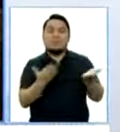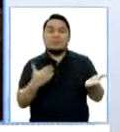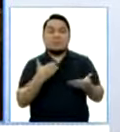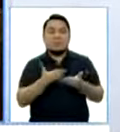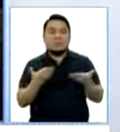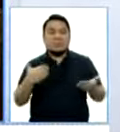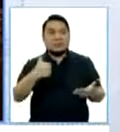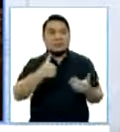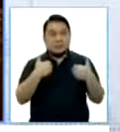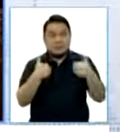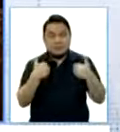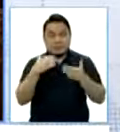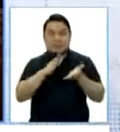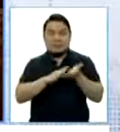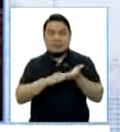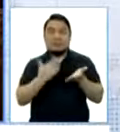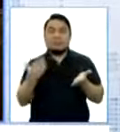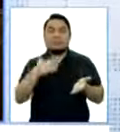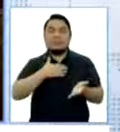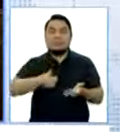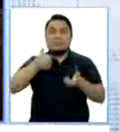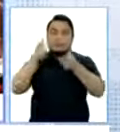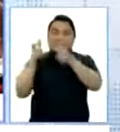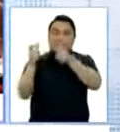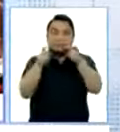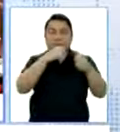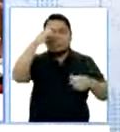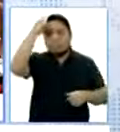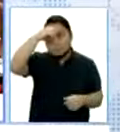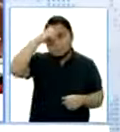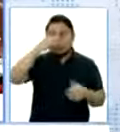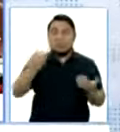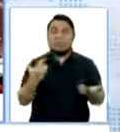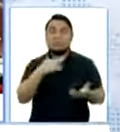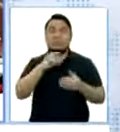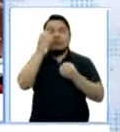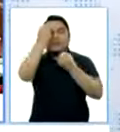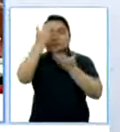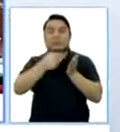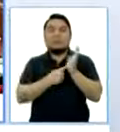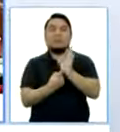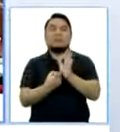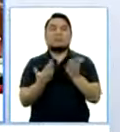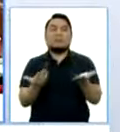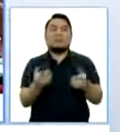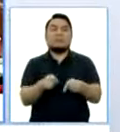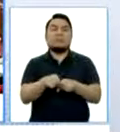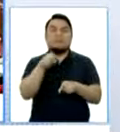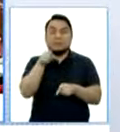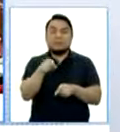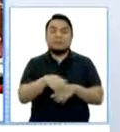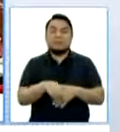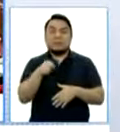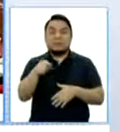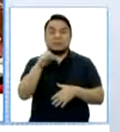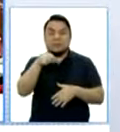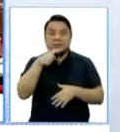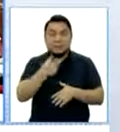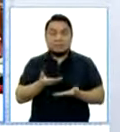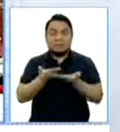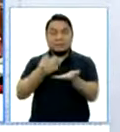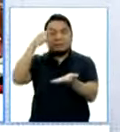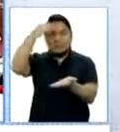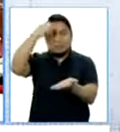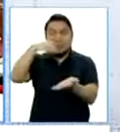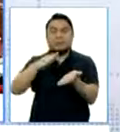facultad que tiene la Defensoría del Pueblo son sus supervisiones, sus opiniones, sus informes. Y esa garantía de la